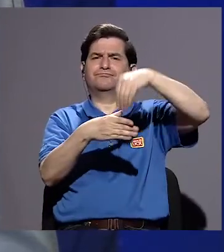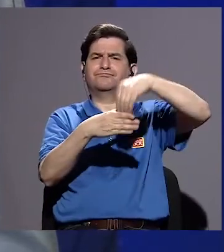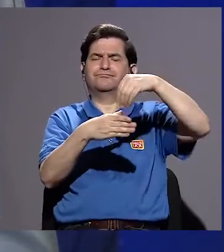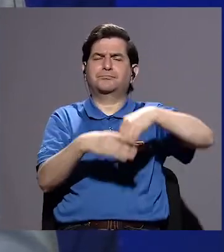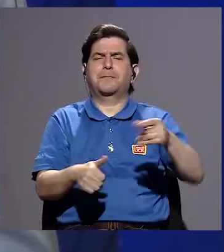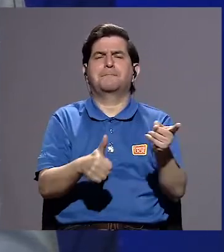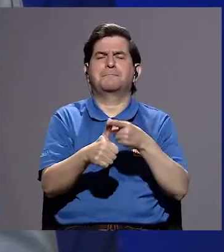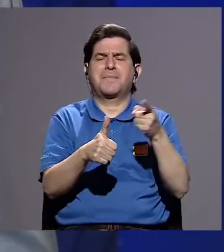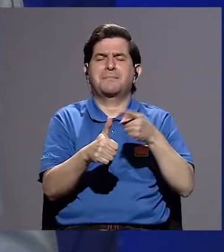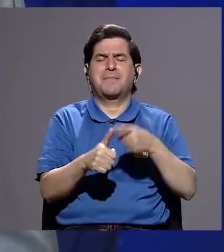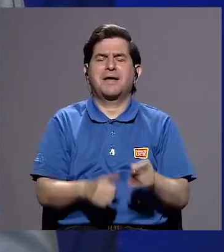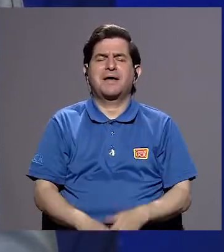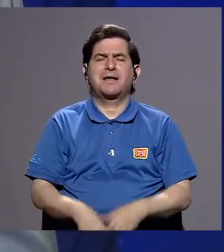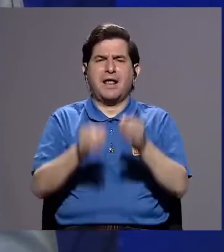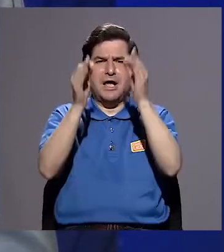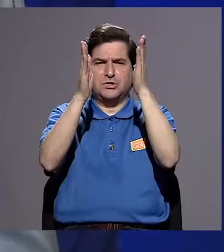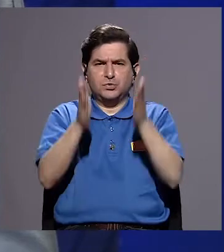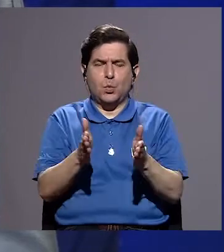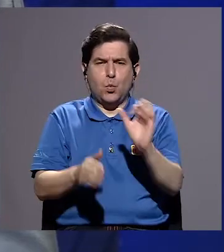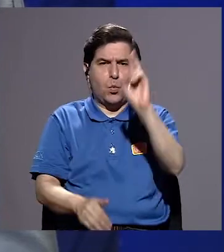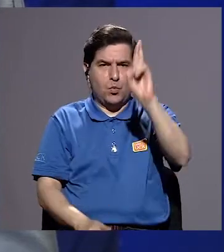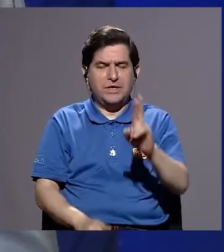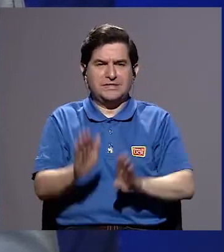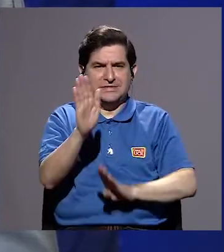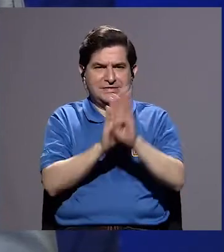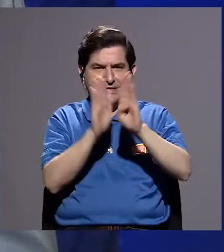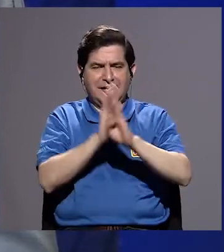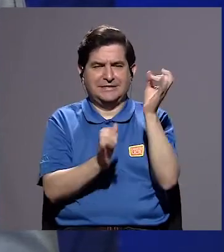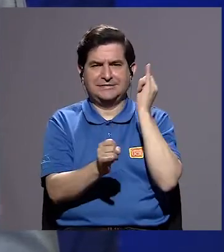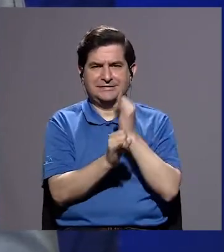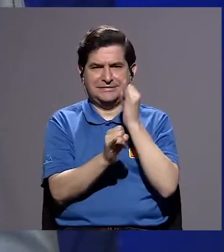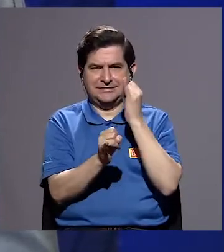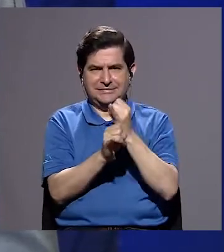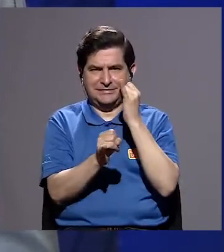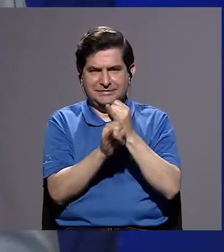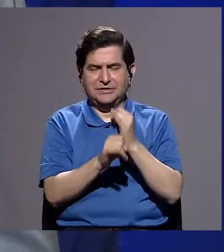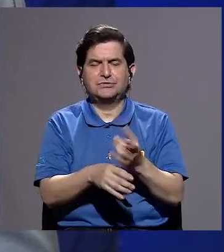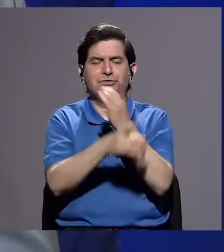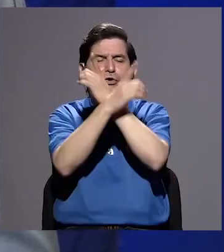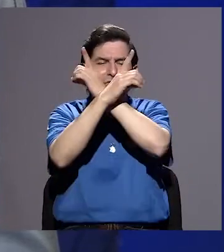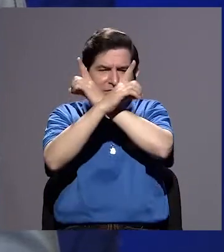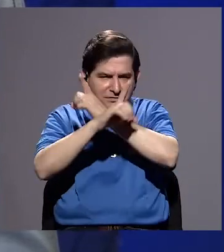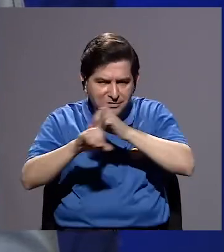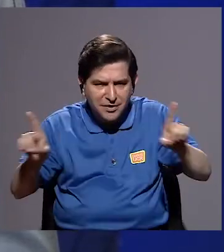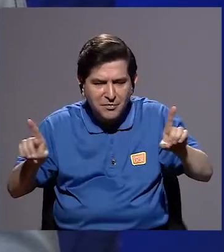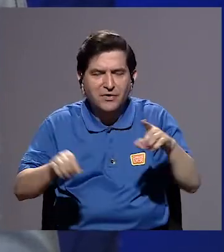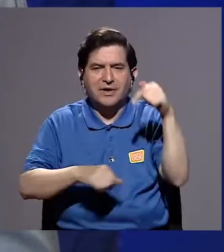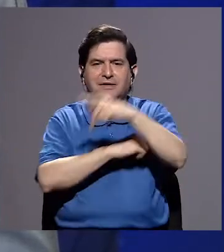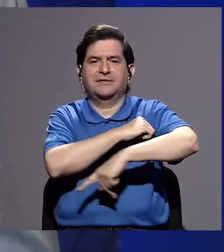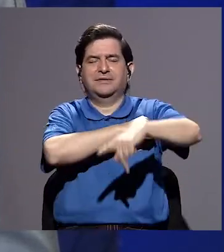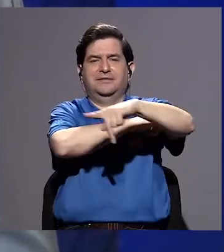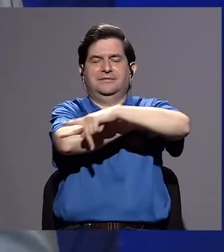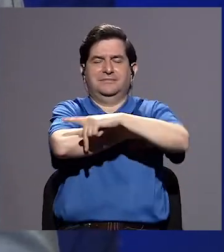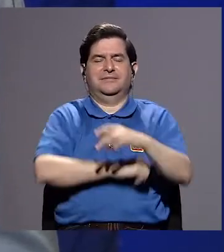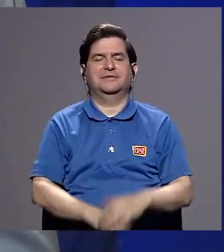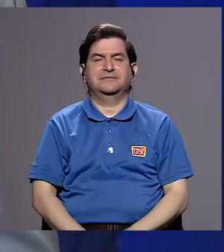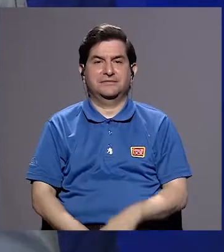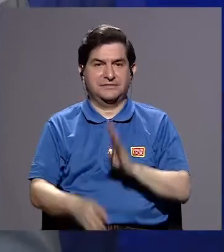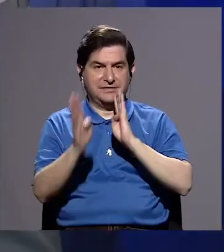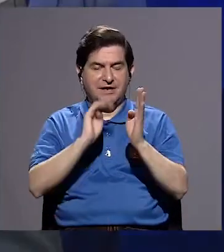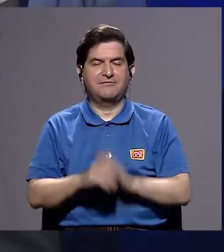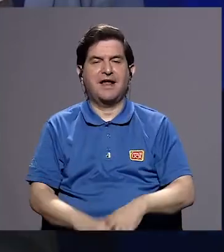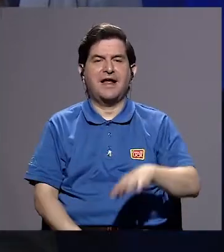aporte de las primeras juristas costarricenses en el desarrollo de la institucionalidad democrática de este país.